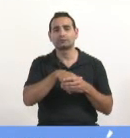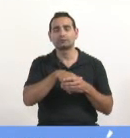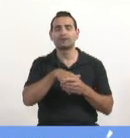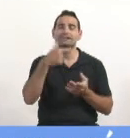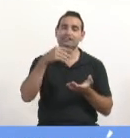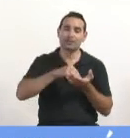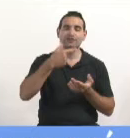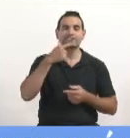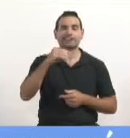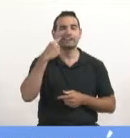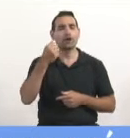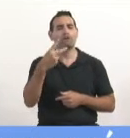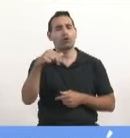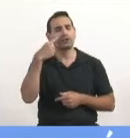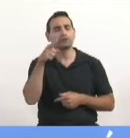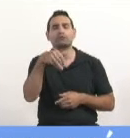Senador Esquiaboni, su voto.